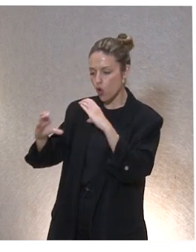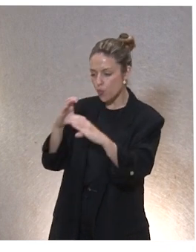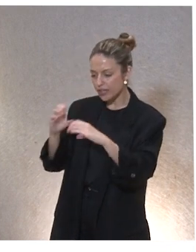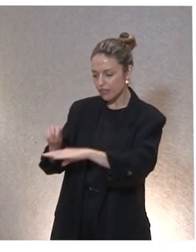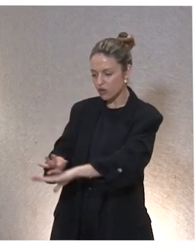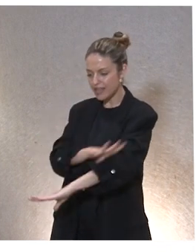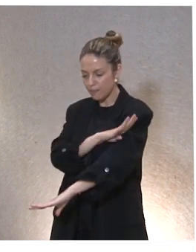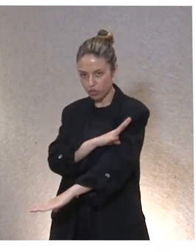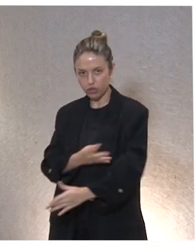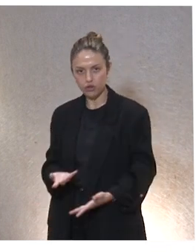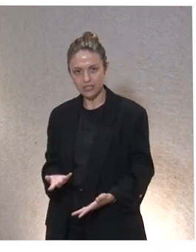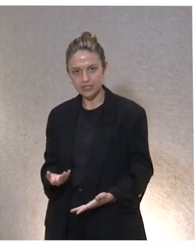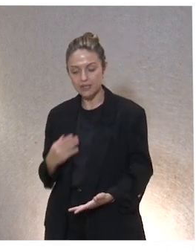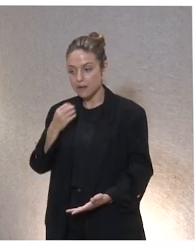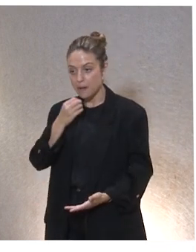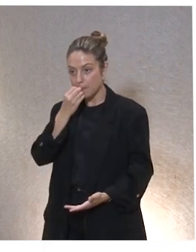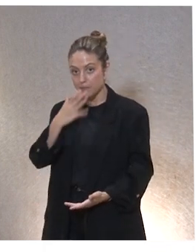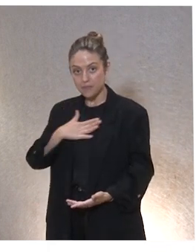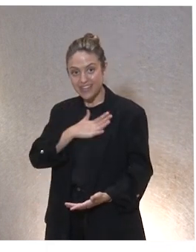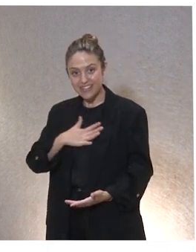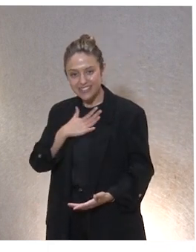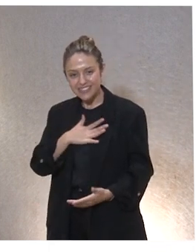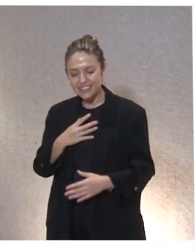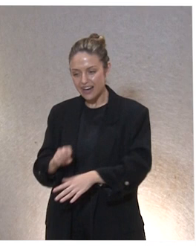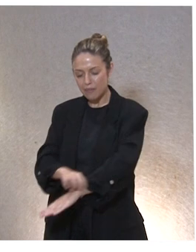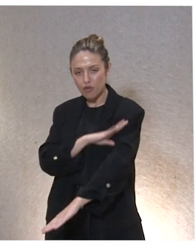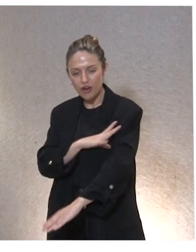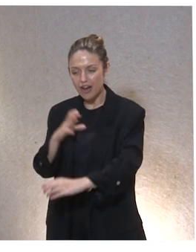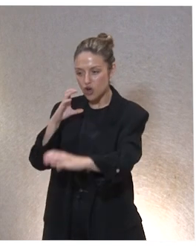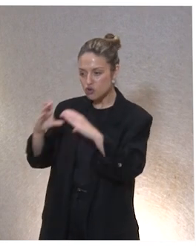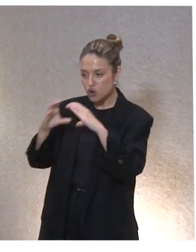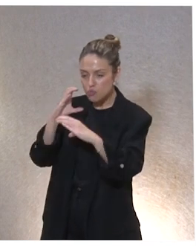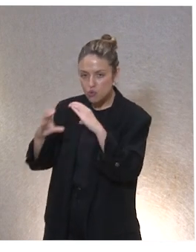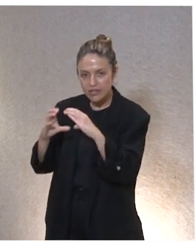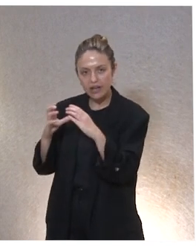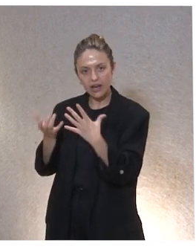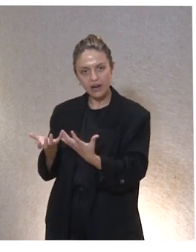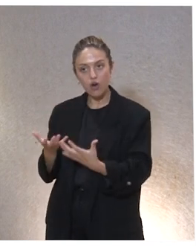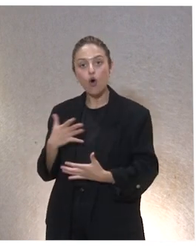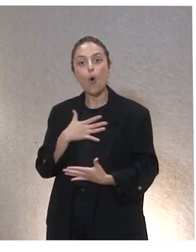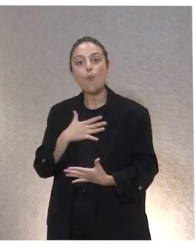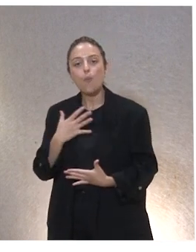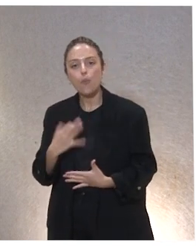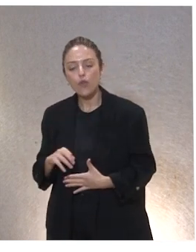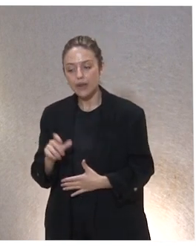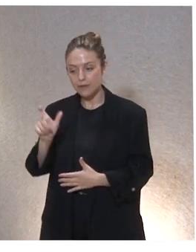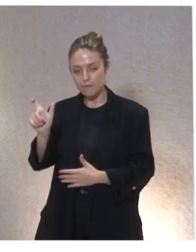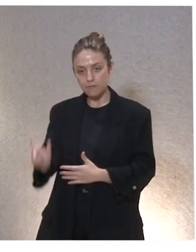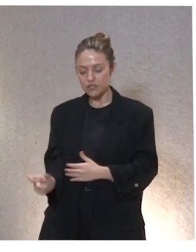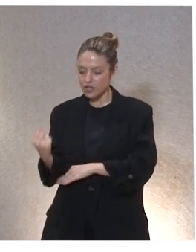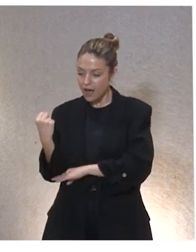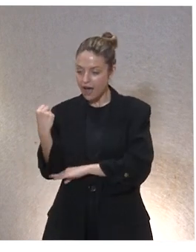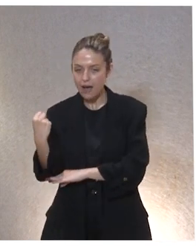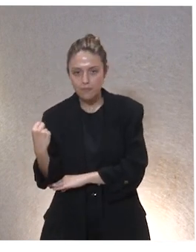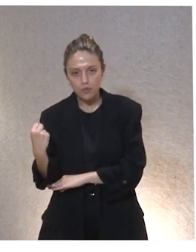emociones el bienestar emocional la capacidad de comunicar o de darle la posibilidad a las personas que damos apoyo